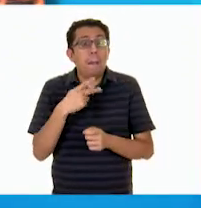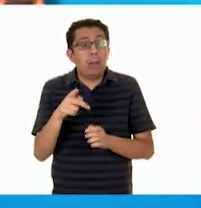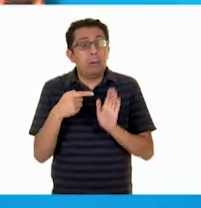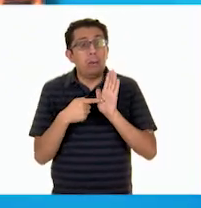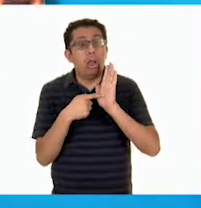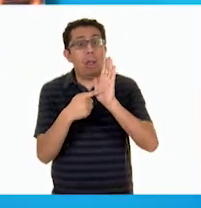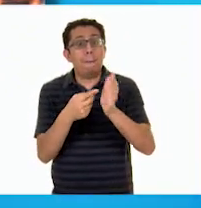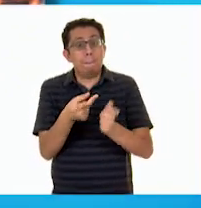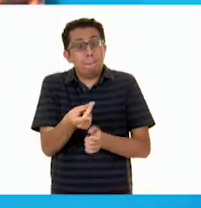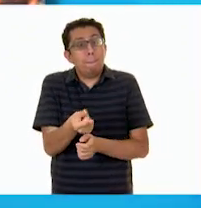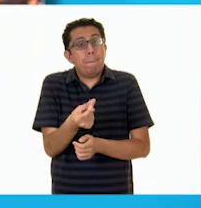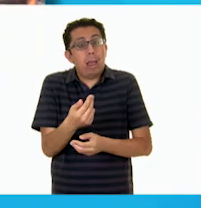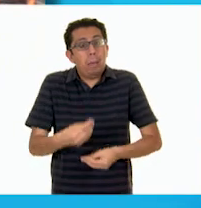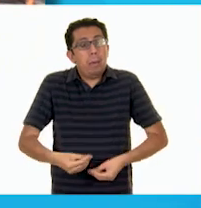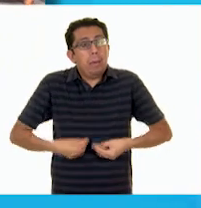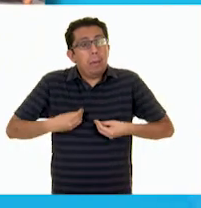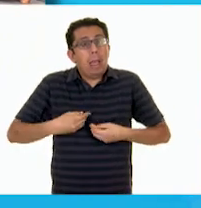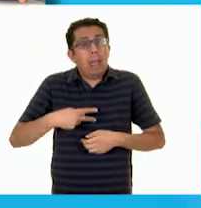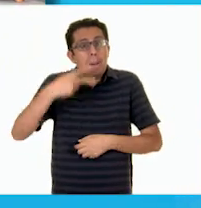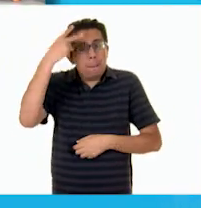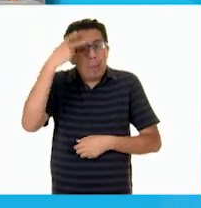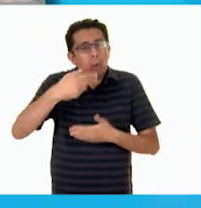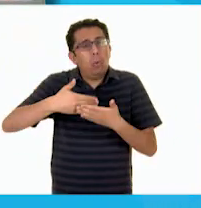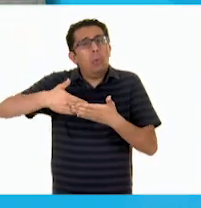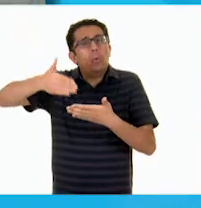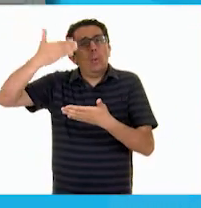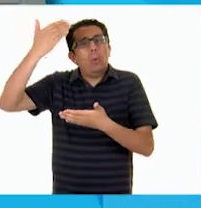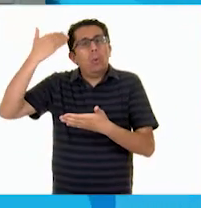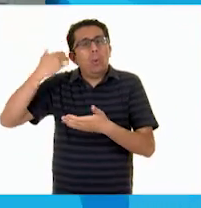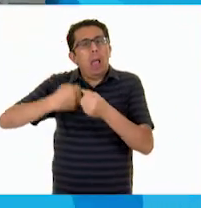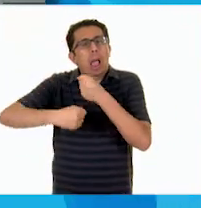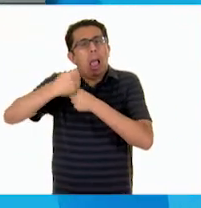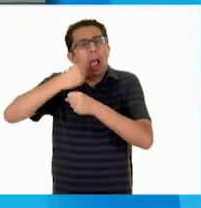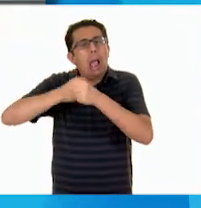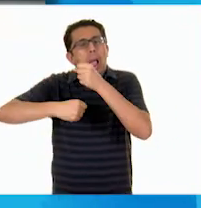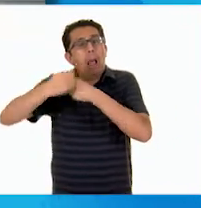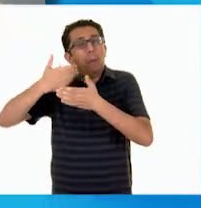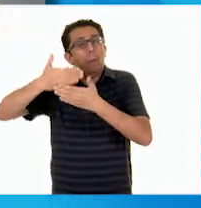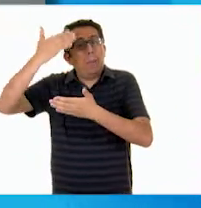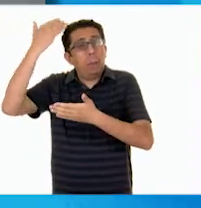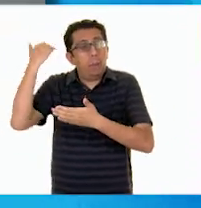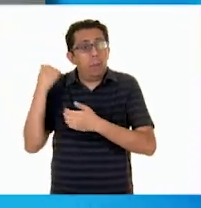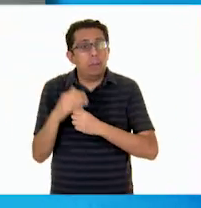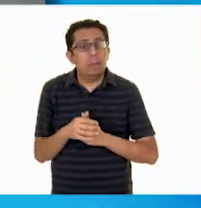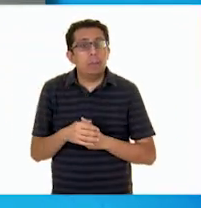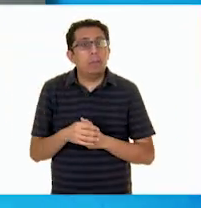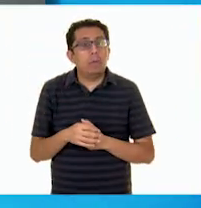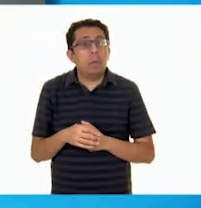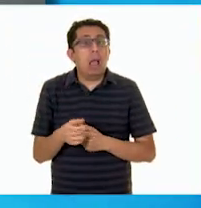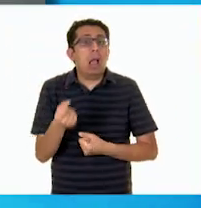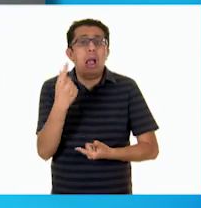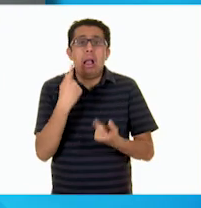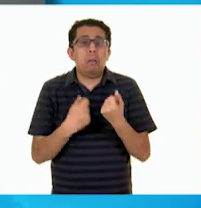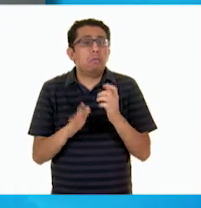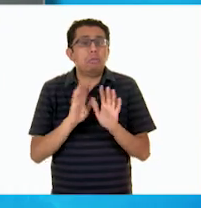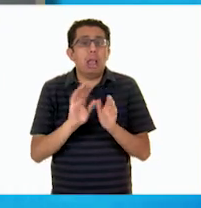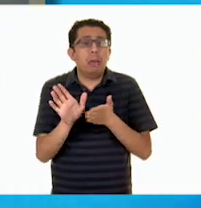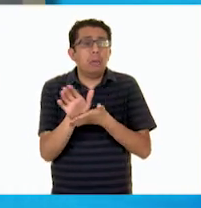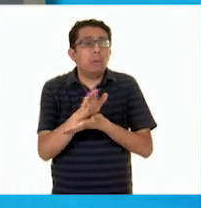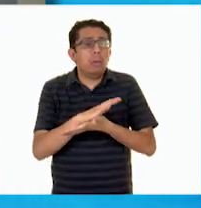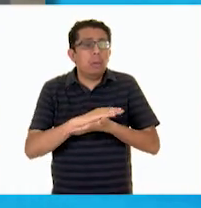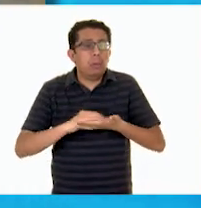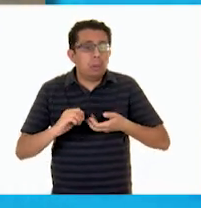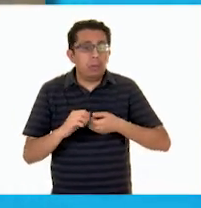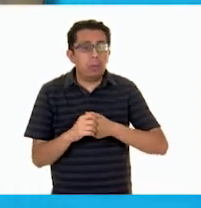habitaban en México hace miles de años atrás. Tantos años que algunos ya no existen. ¿Te